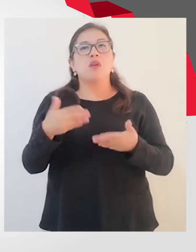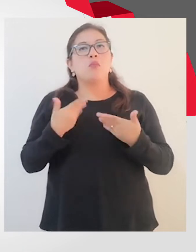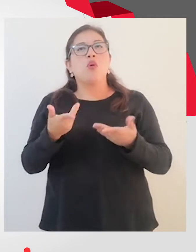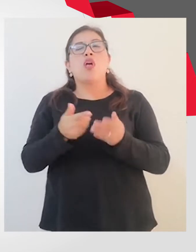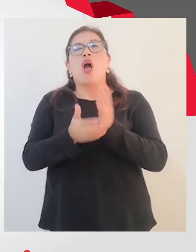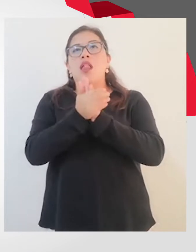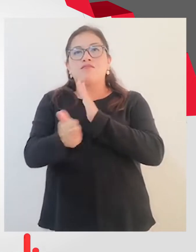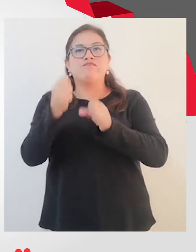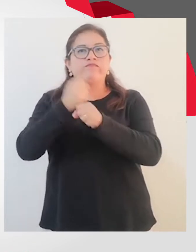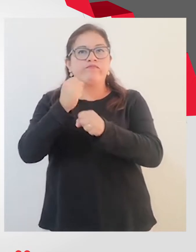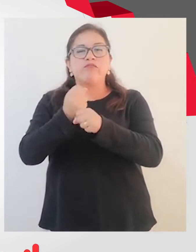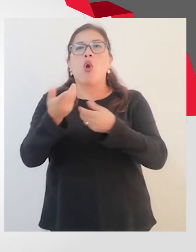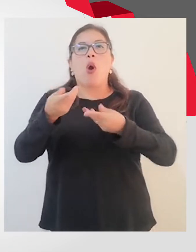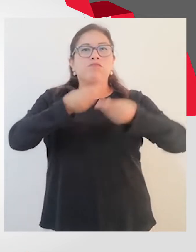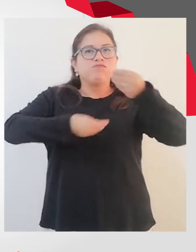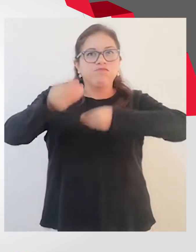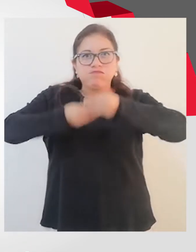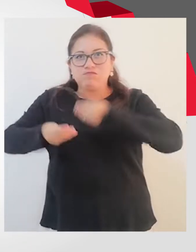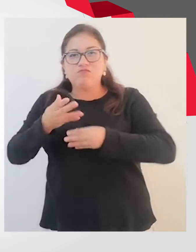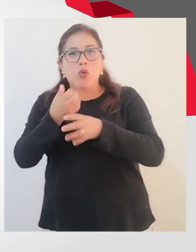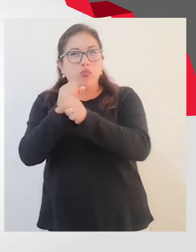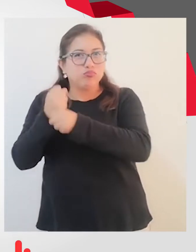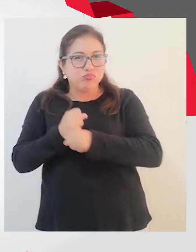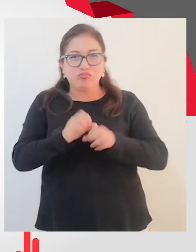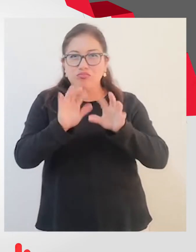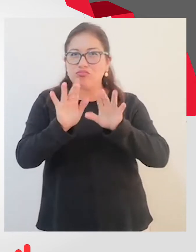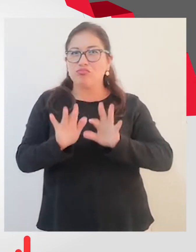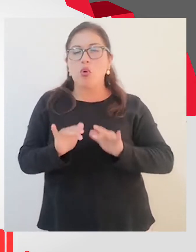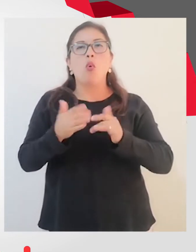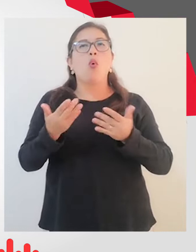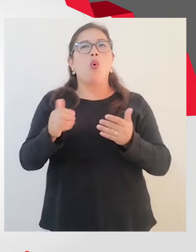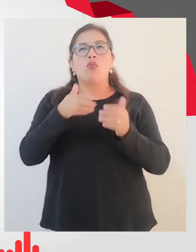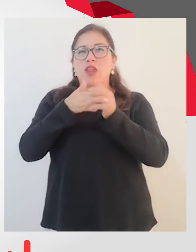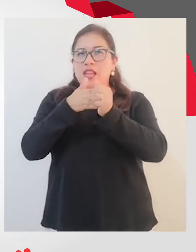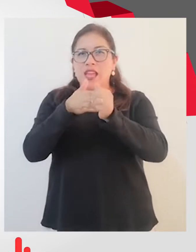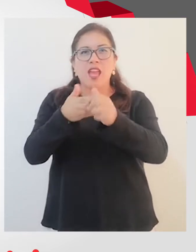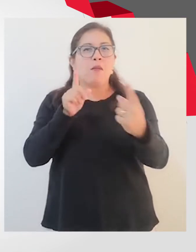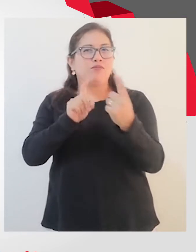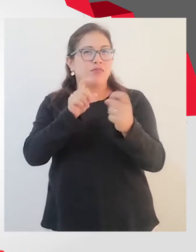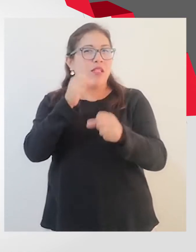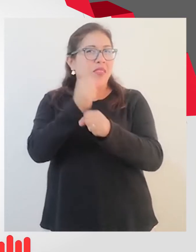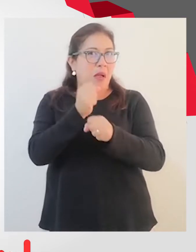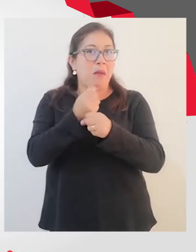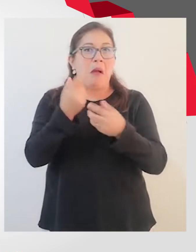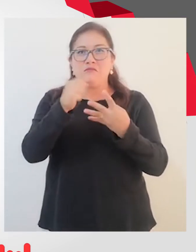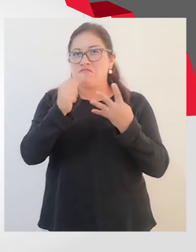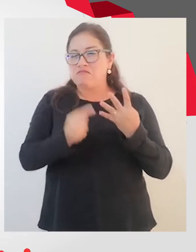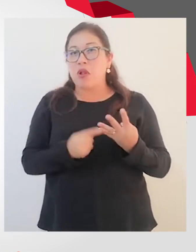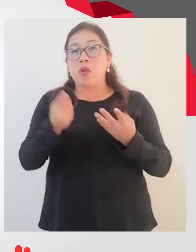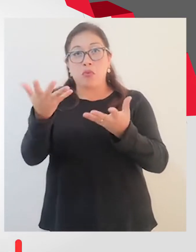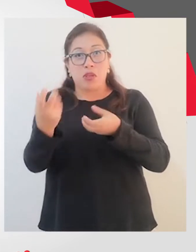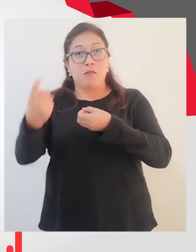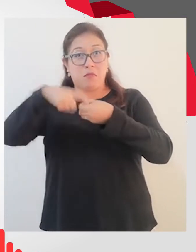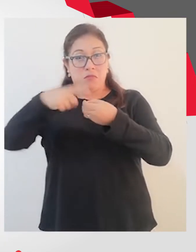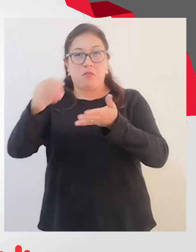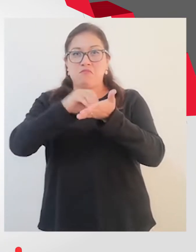empleo, marketing personal, diseña un CV de alto impacto y guías para entrevistas de trabajo. Inscríbete